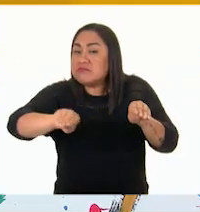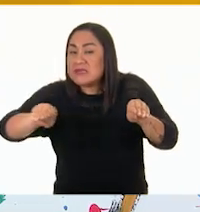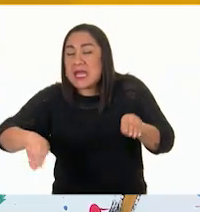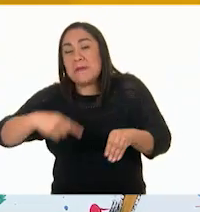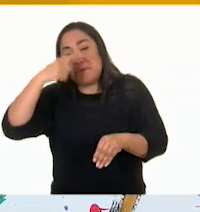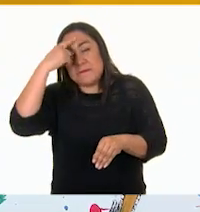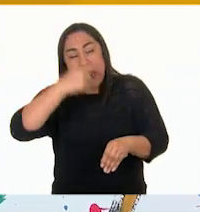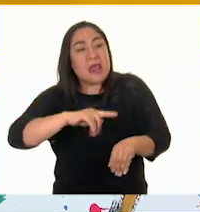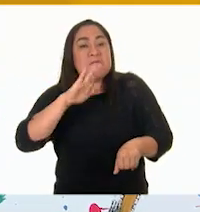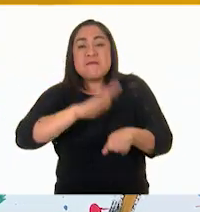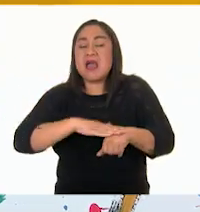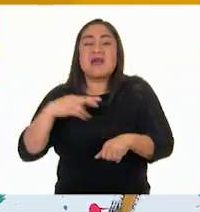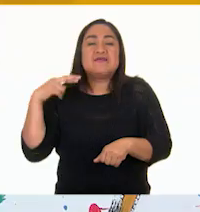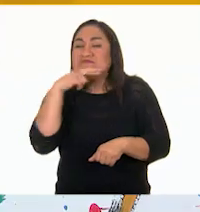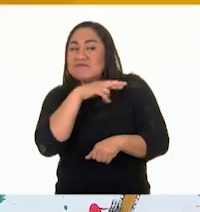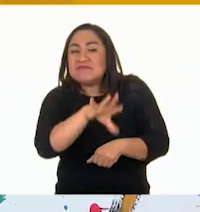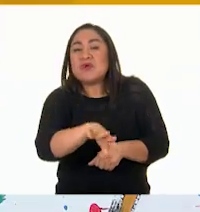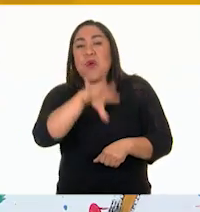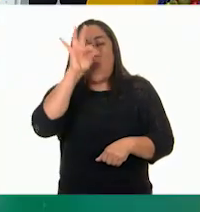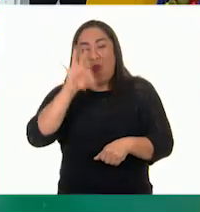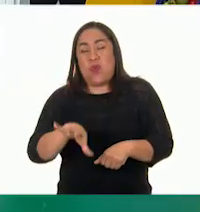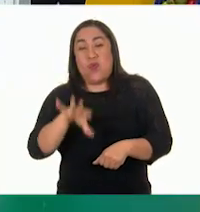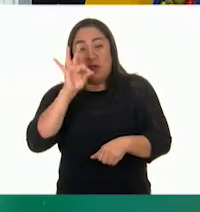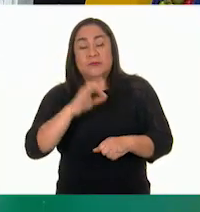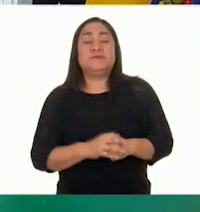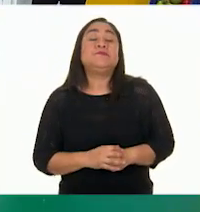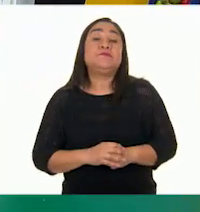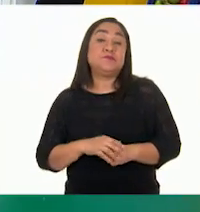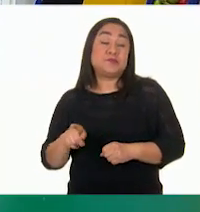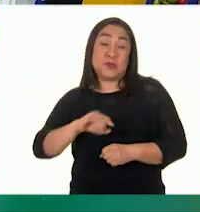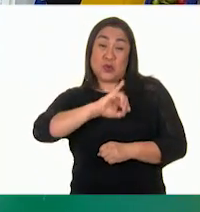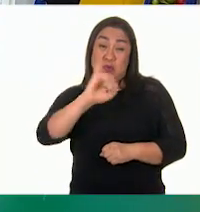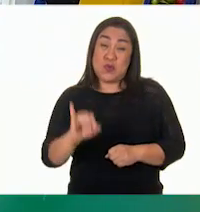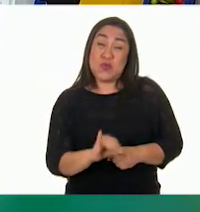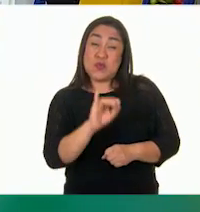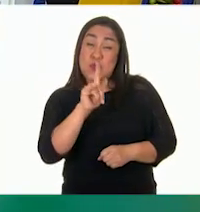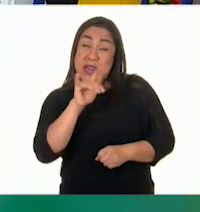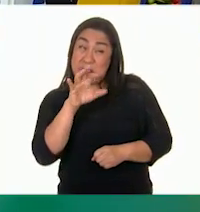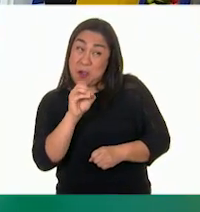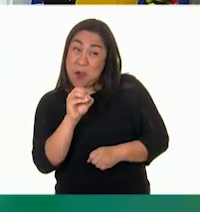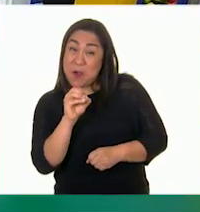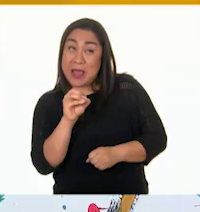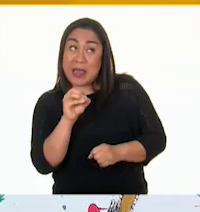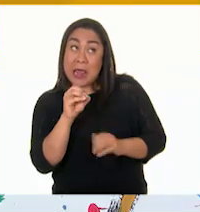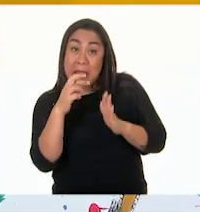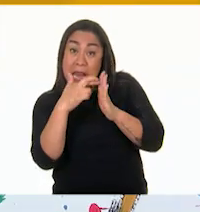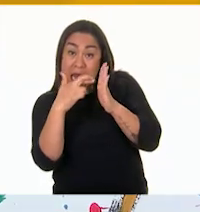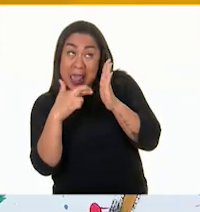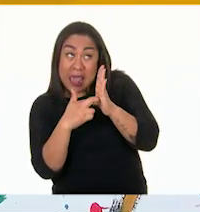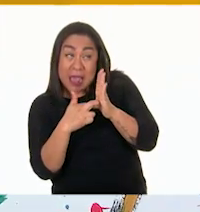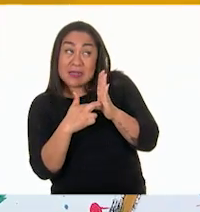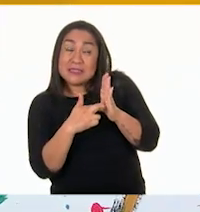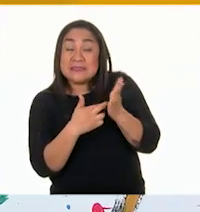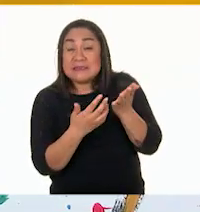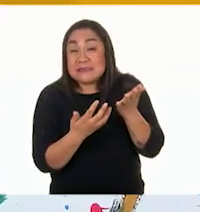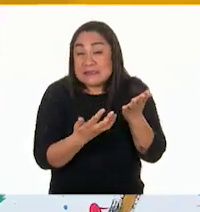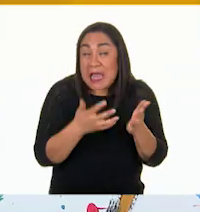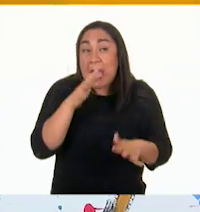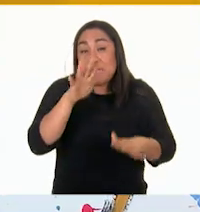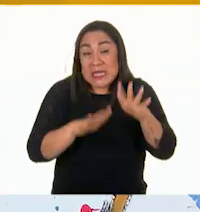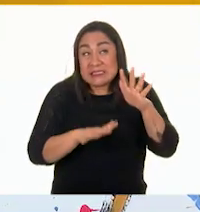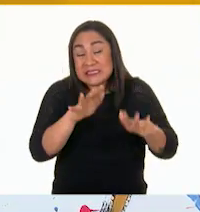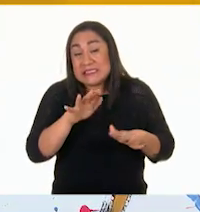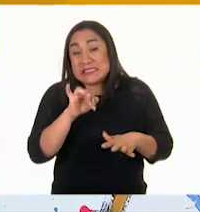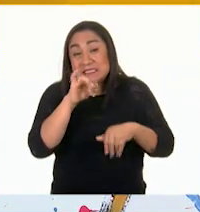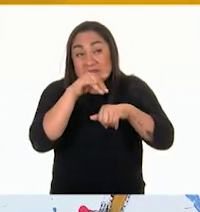encontrarlo, pues, rápidamente. Julio respeta esa regla en casa algunas veces. Así es.